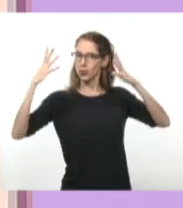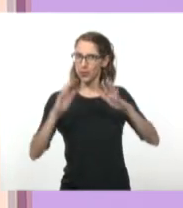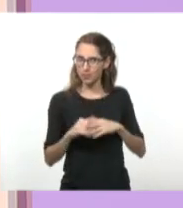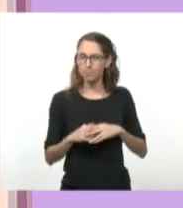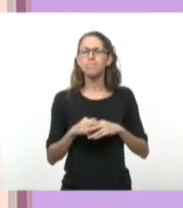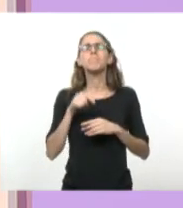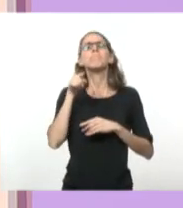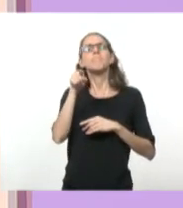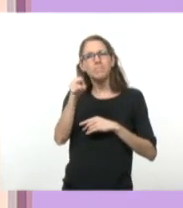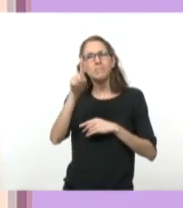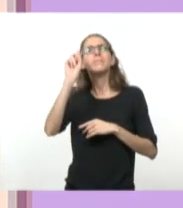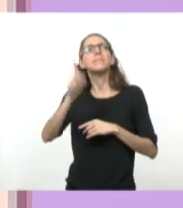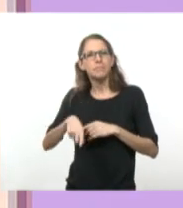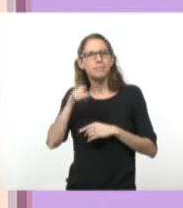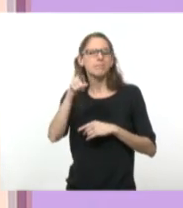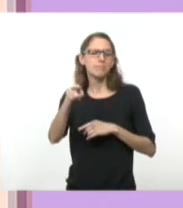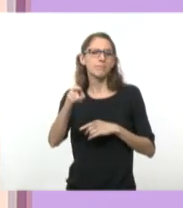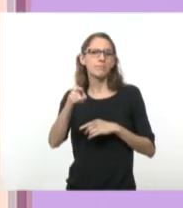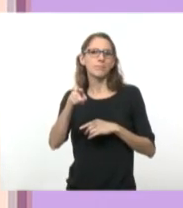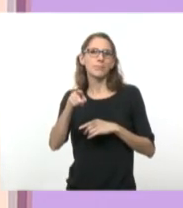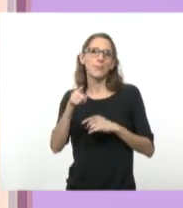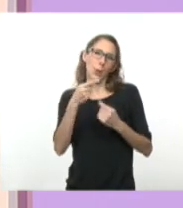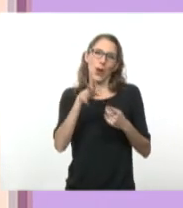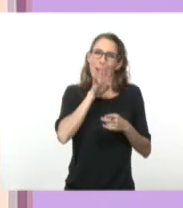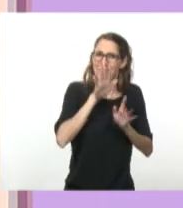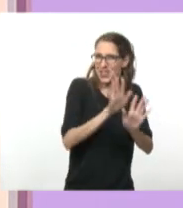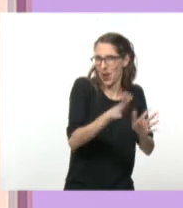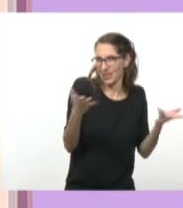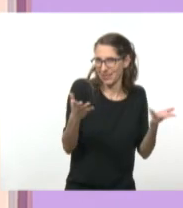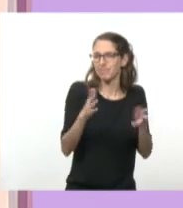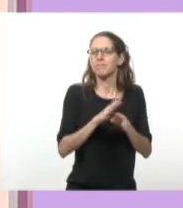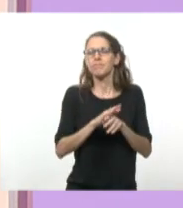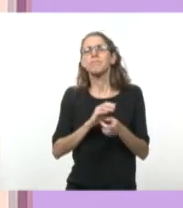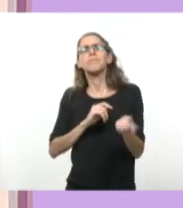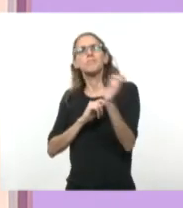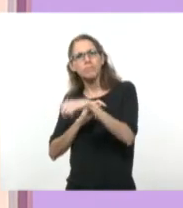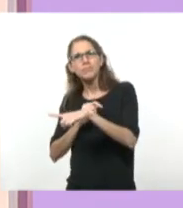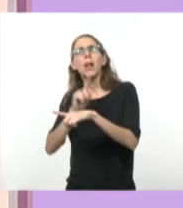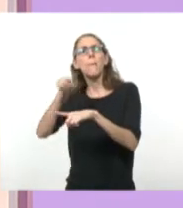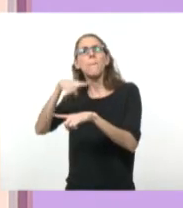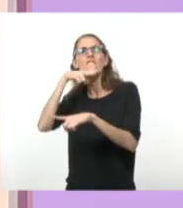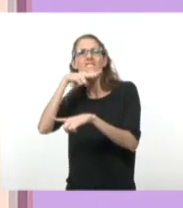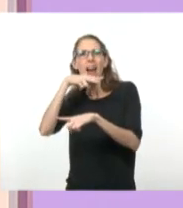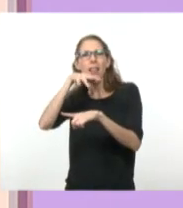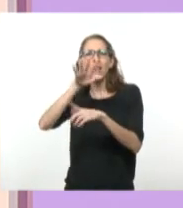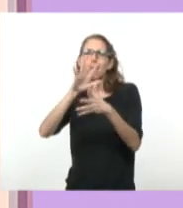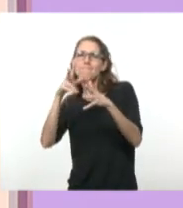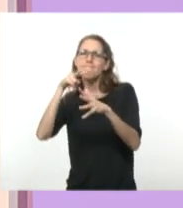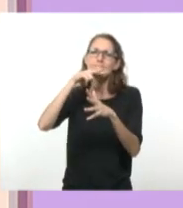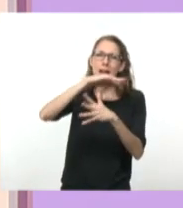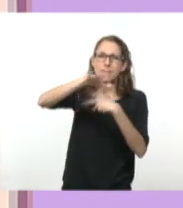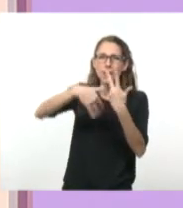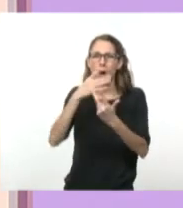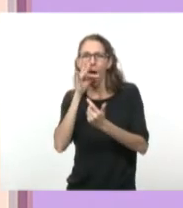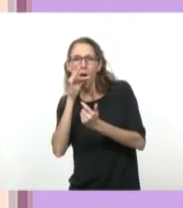su calidez también, con esa cualidad de ser un color cálido. Y además tenemos todo este verde azulado que arma